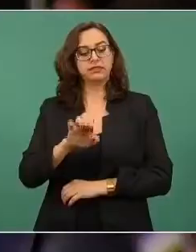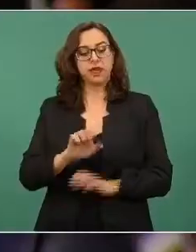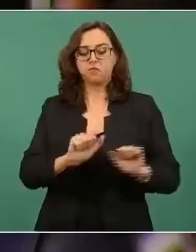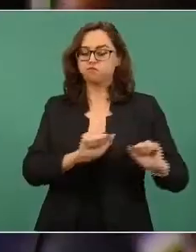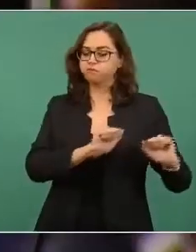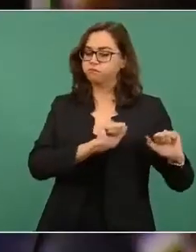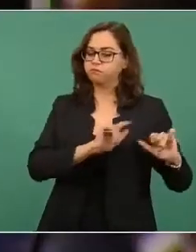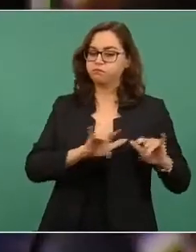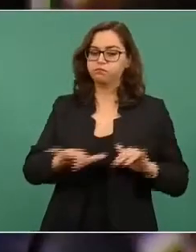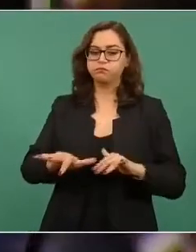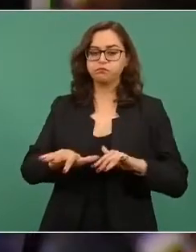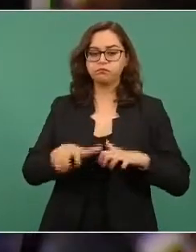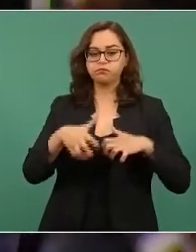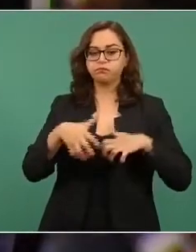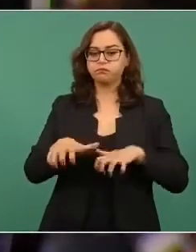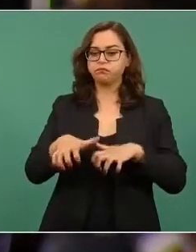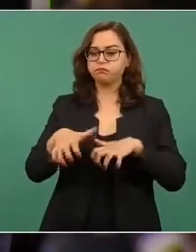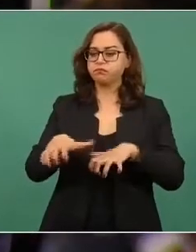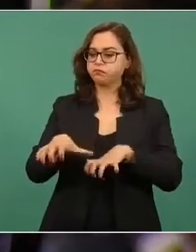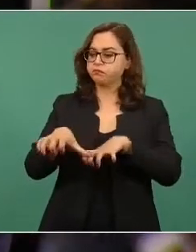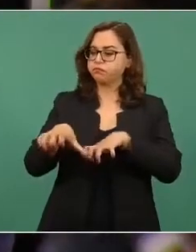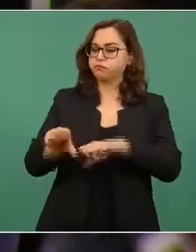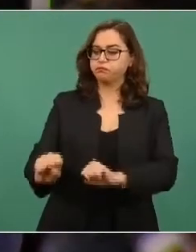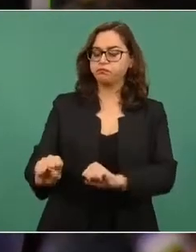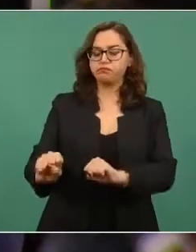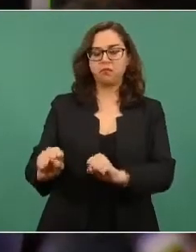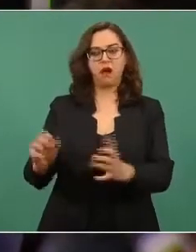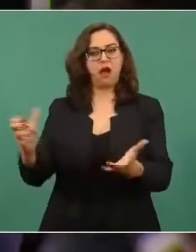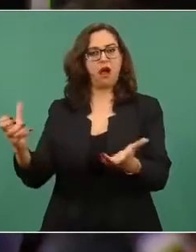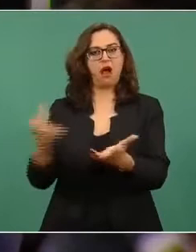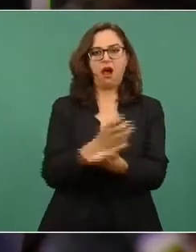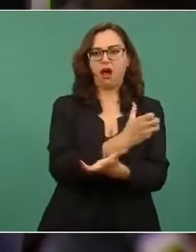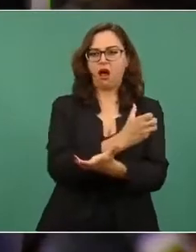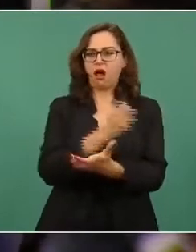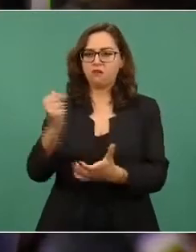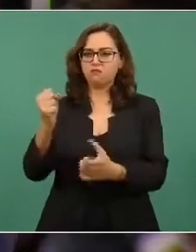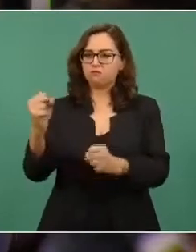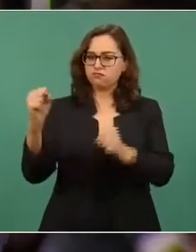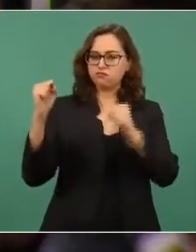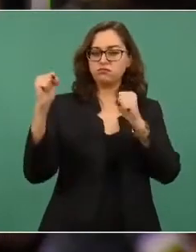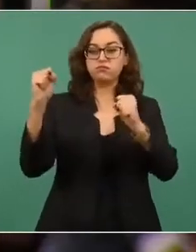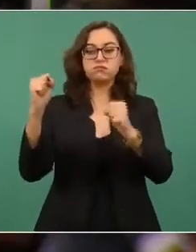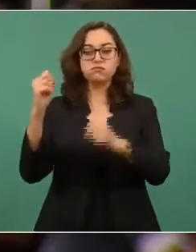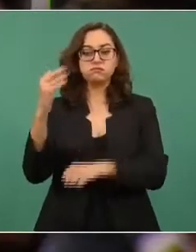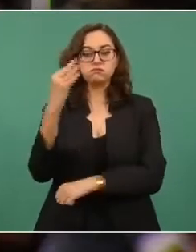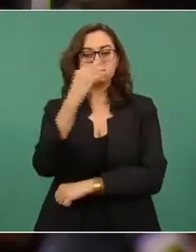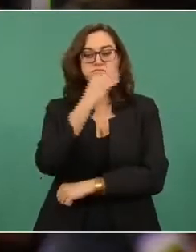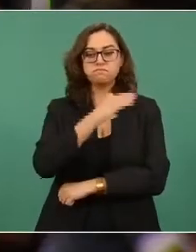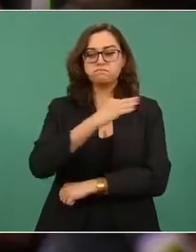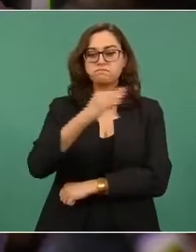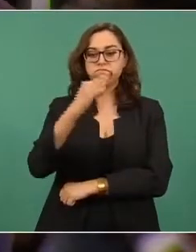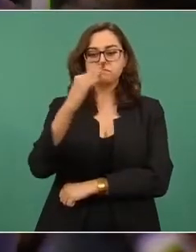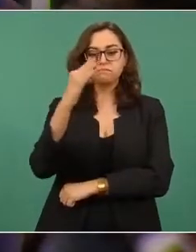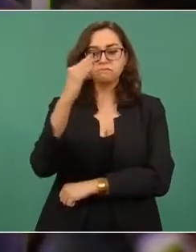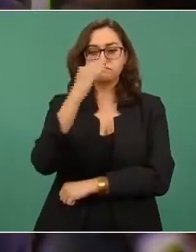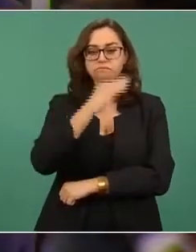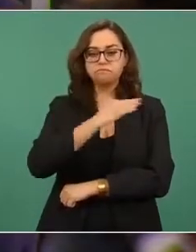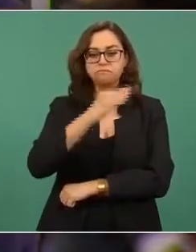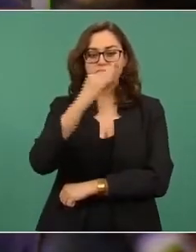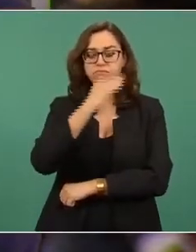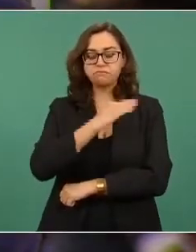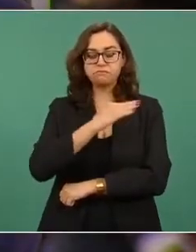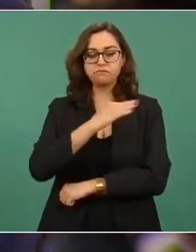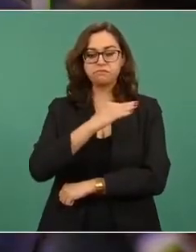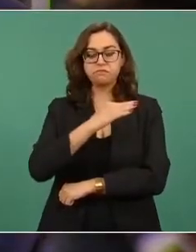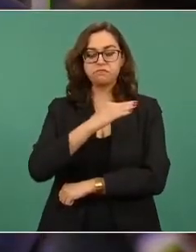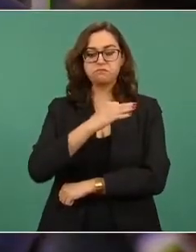y con poca o ninguna significación social,